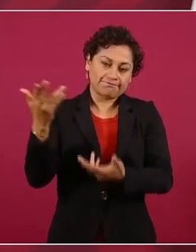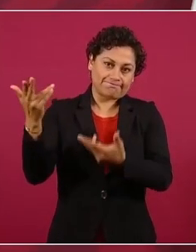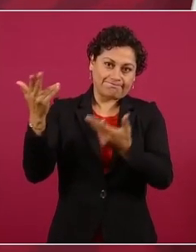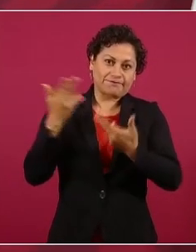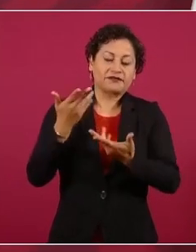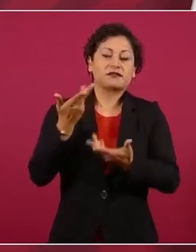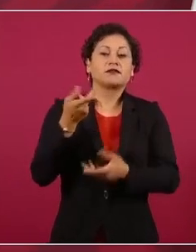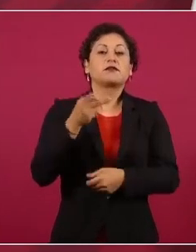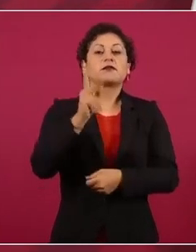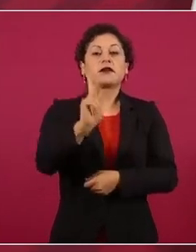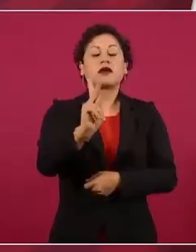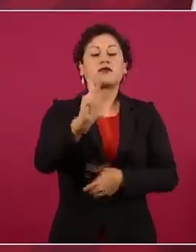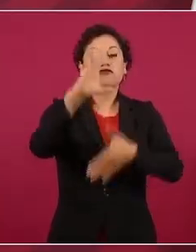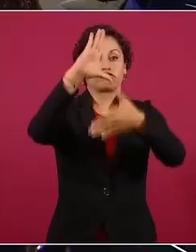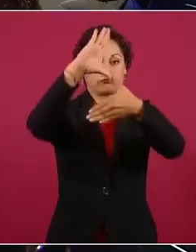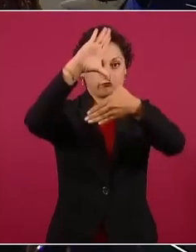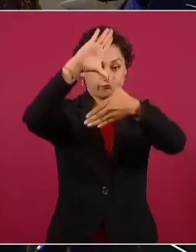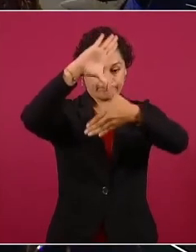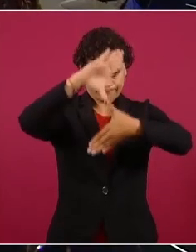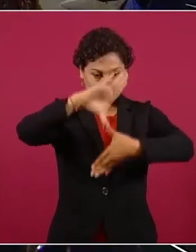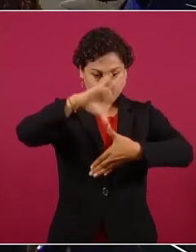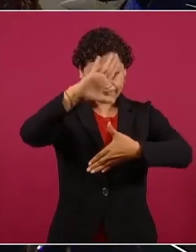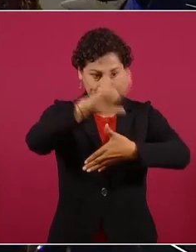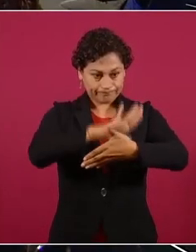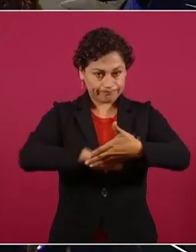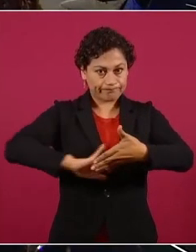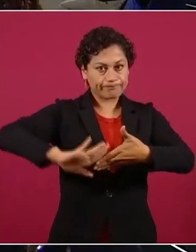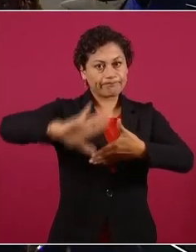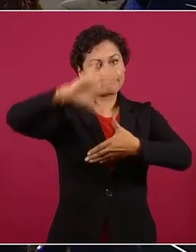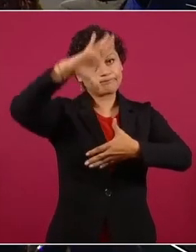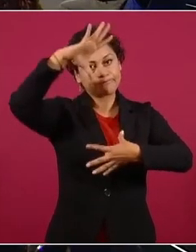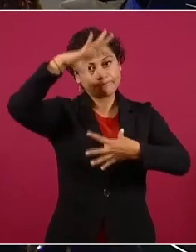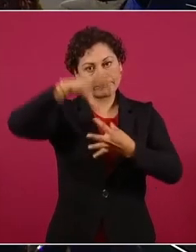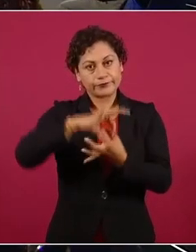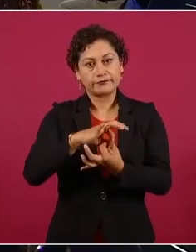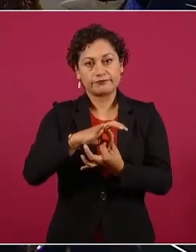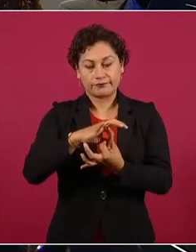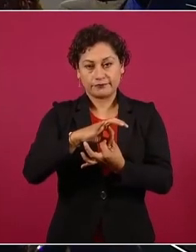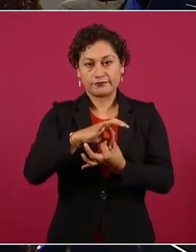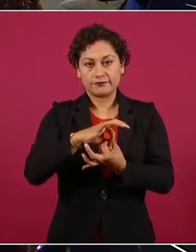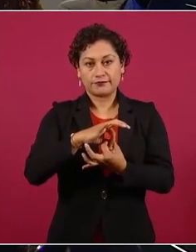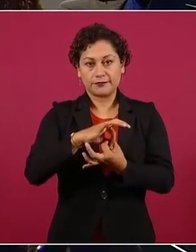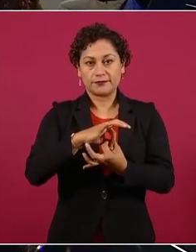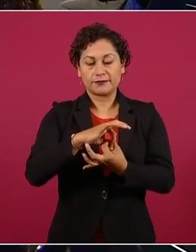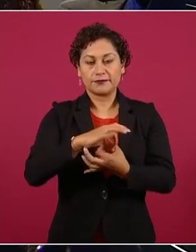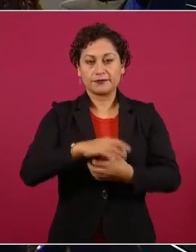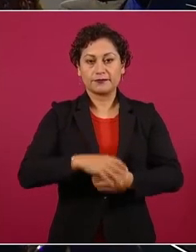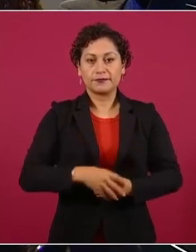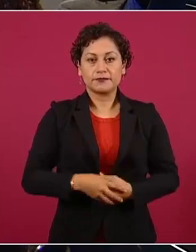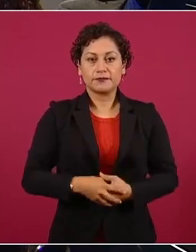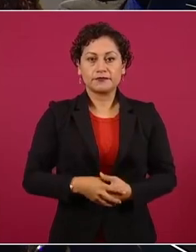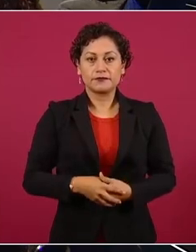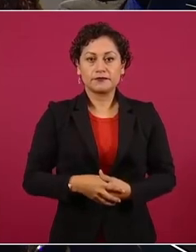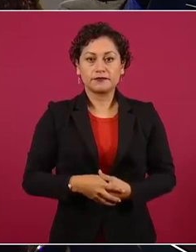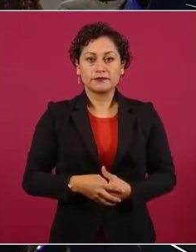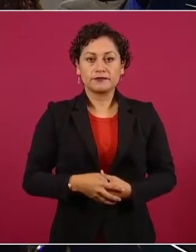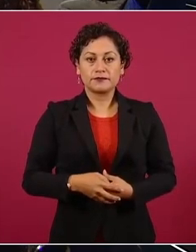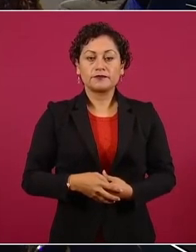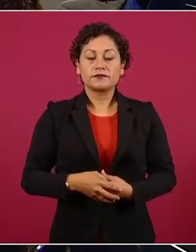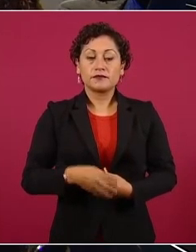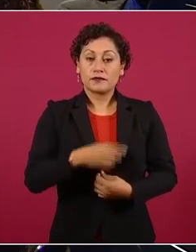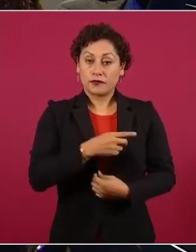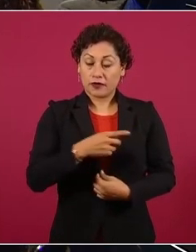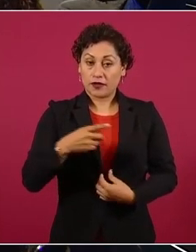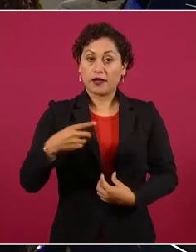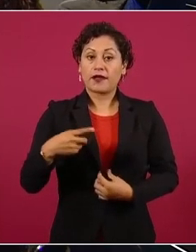que se lleve a cabo la constitución de